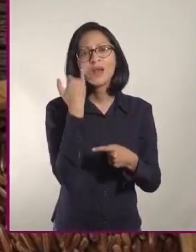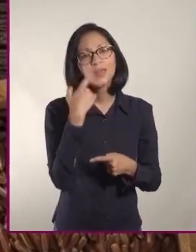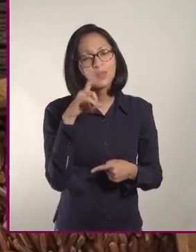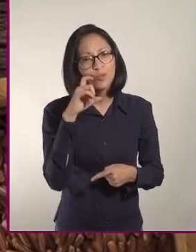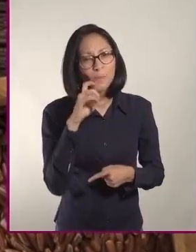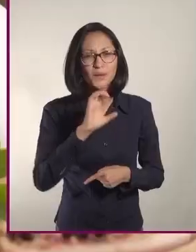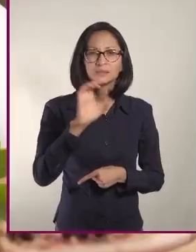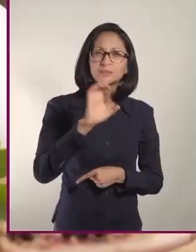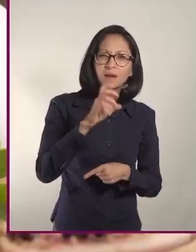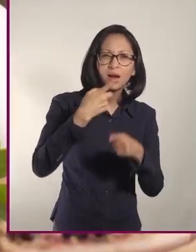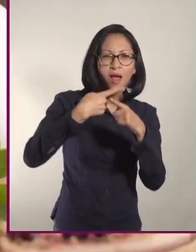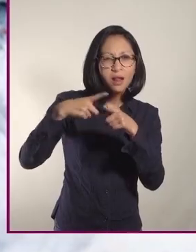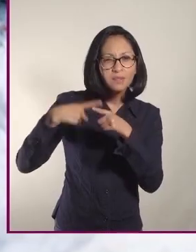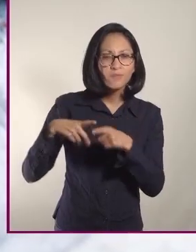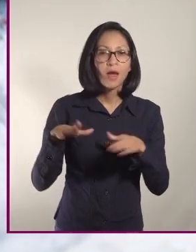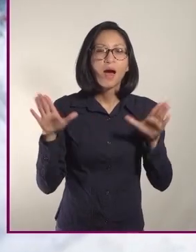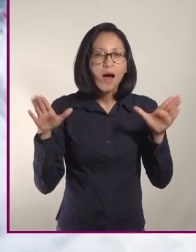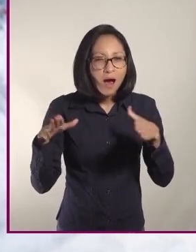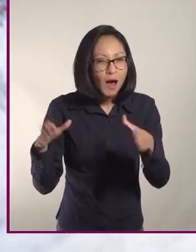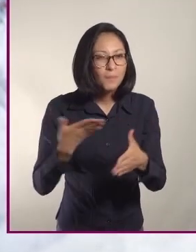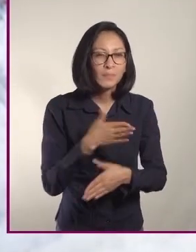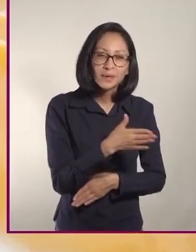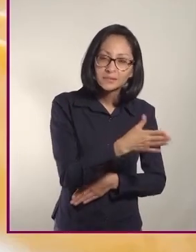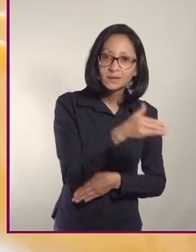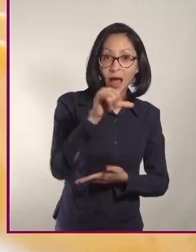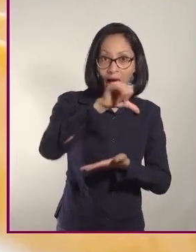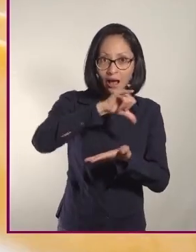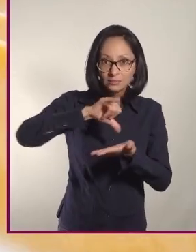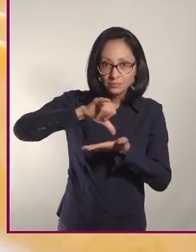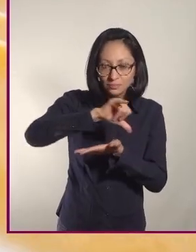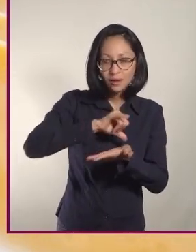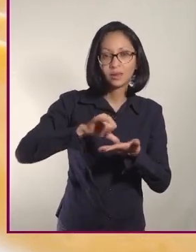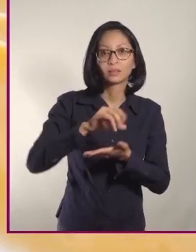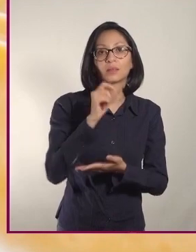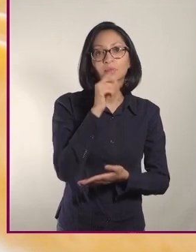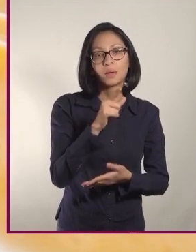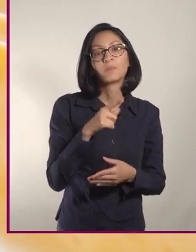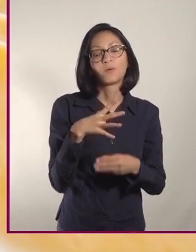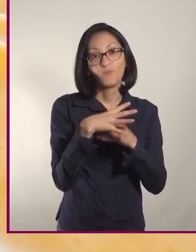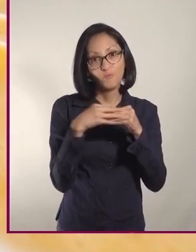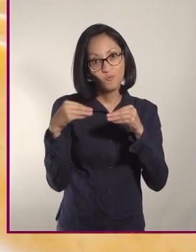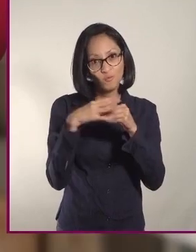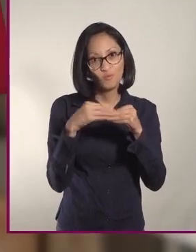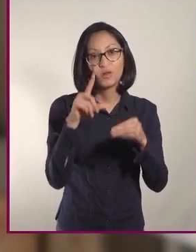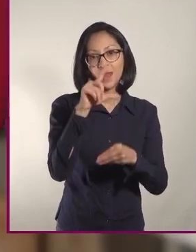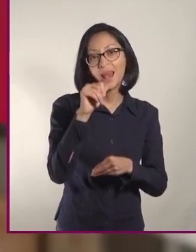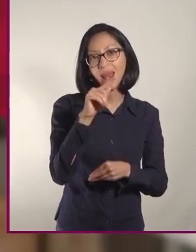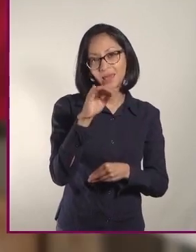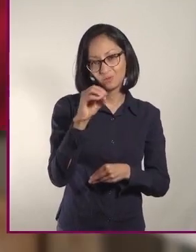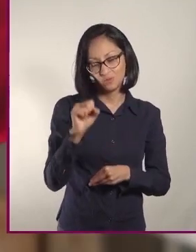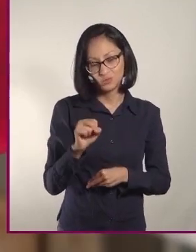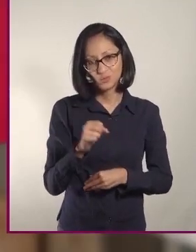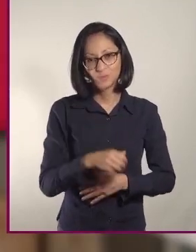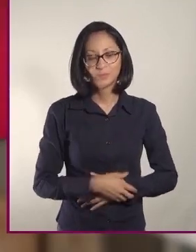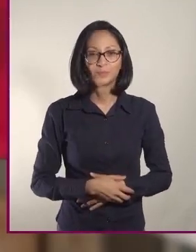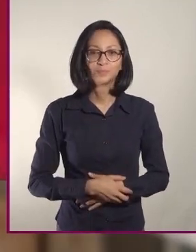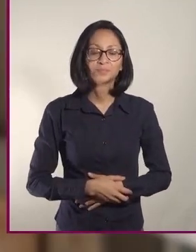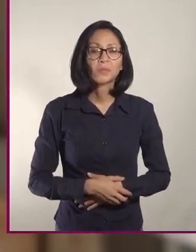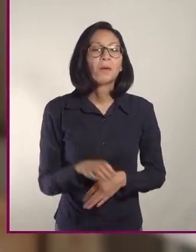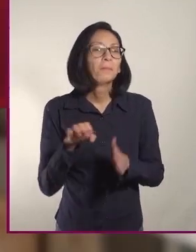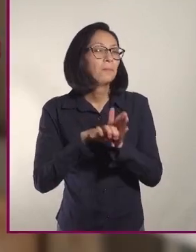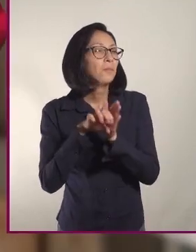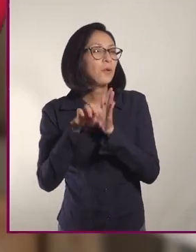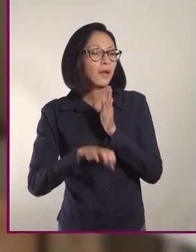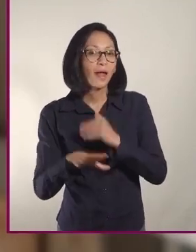cereales integrales, ave, pescados, aceite de oliva, lácteos y frutas. Por ejemplo, tienen